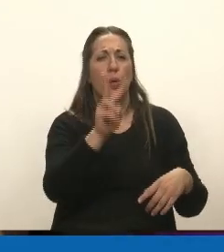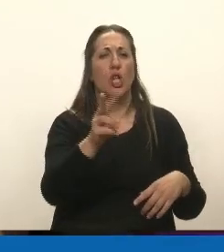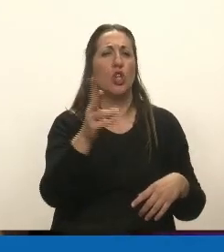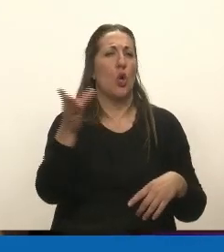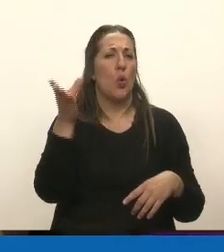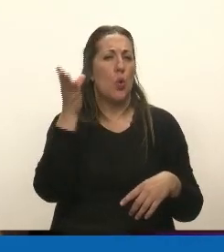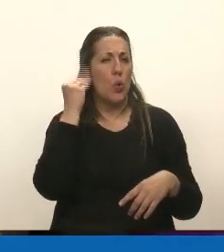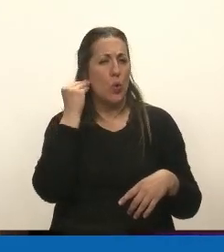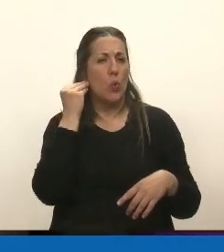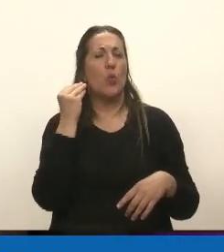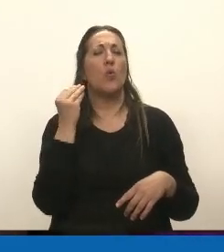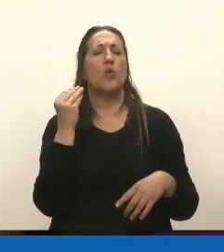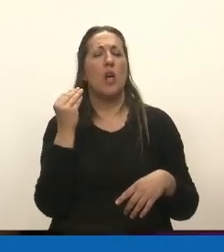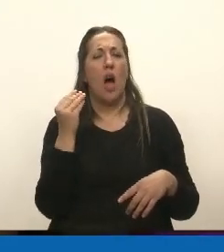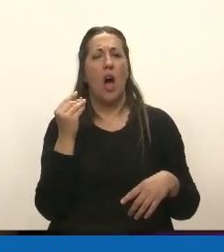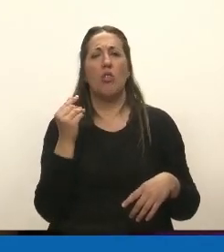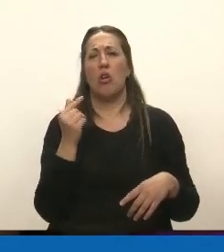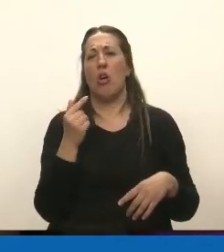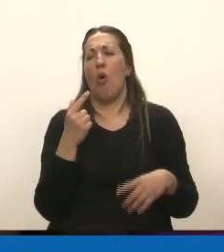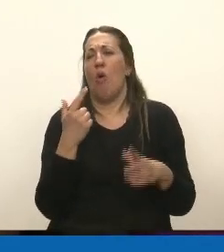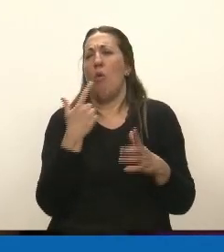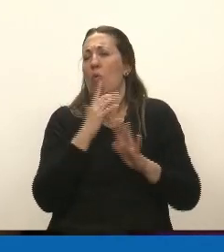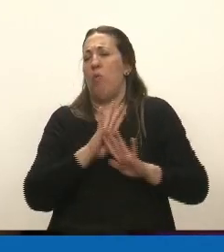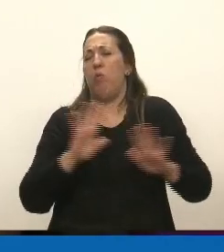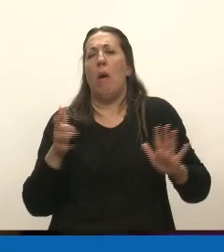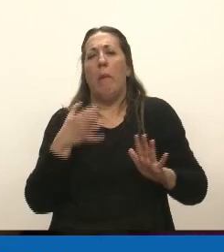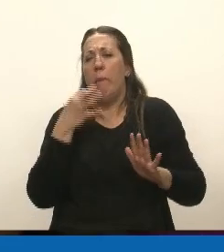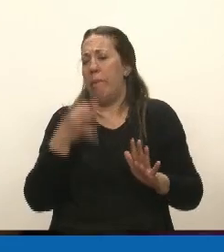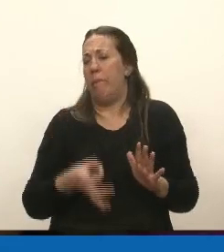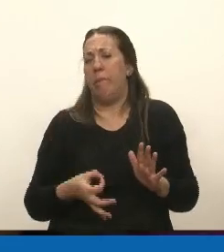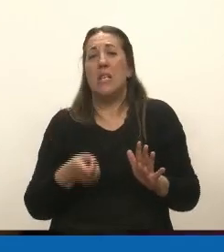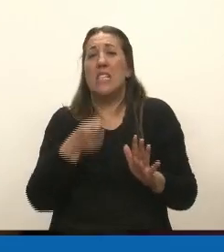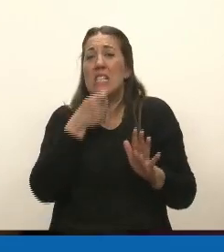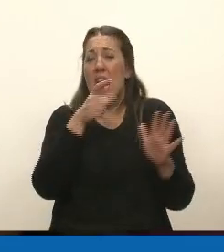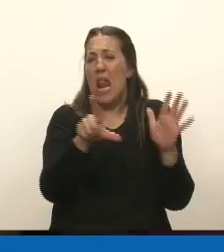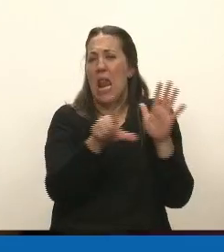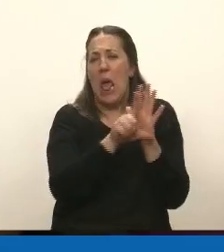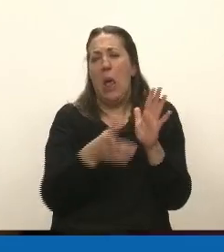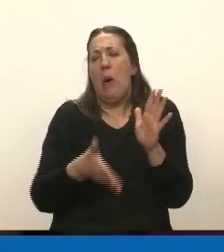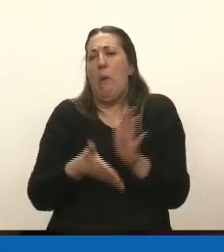pronósticos catastróficos de la aplicación de esta ley.